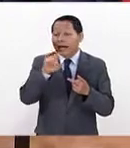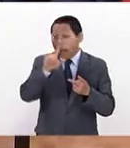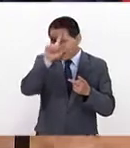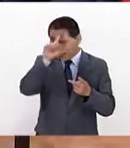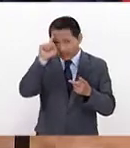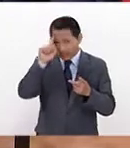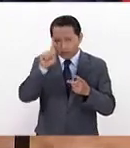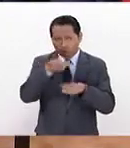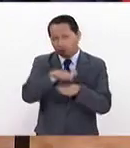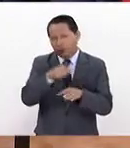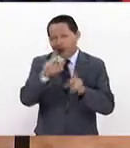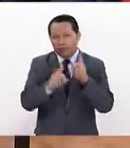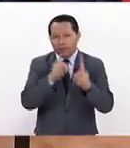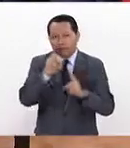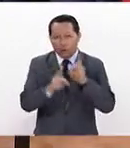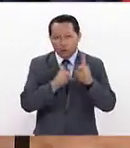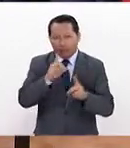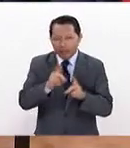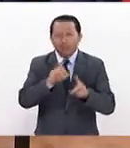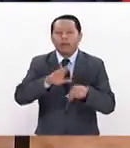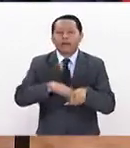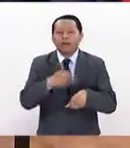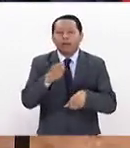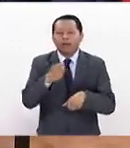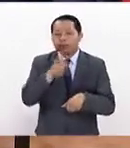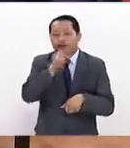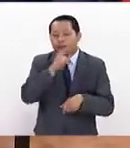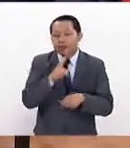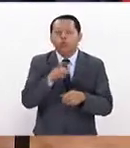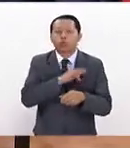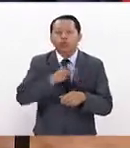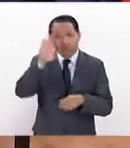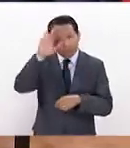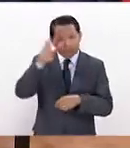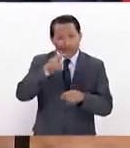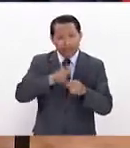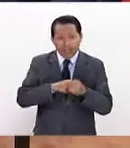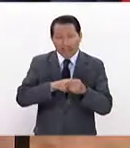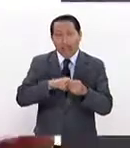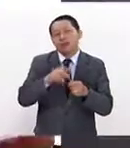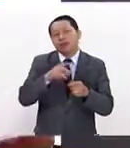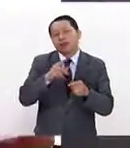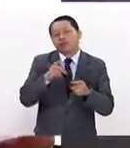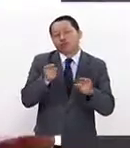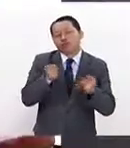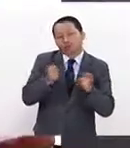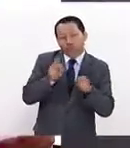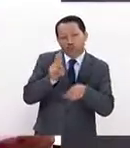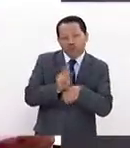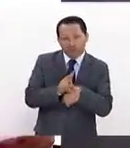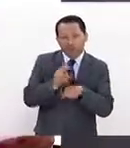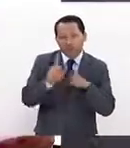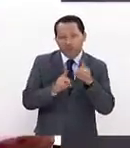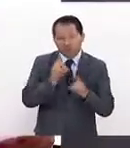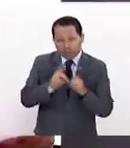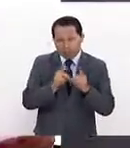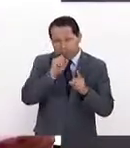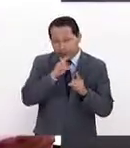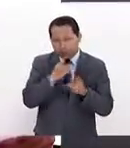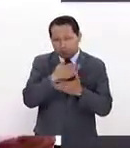que tienen que ver con deporte. Entonces, por ejemplo, en ese tema tenemos la maestría en dirección de entidades deportivas, una maestría en gestión